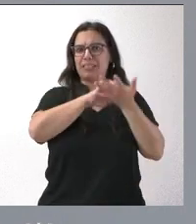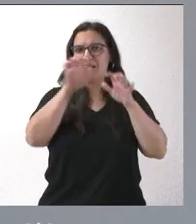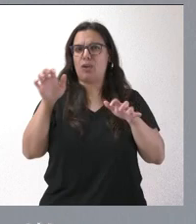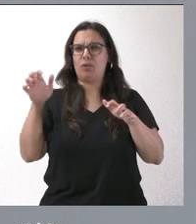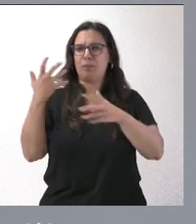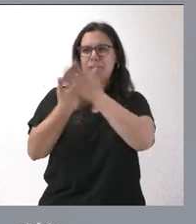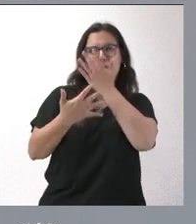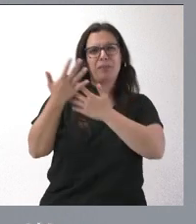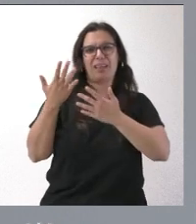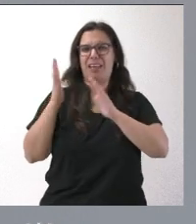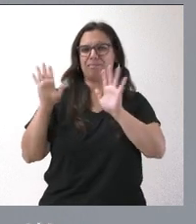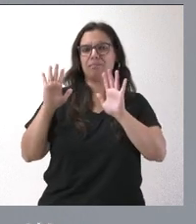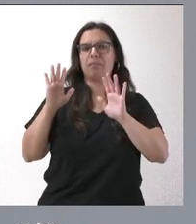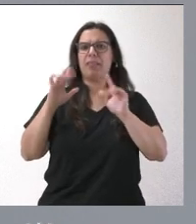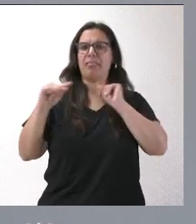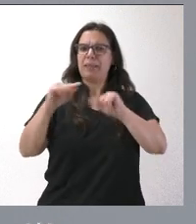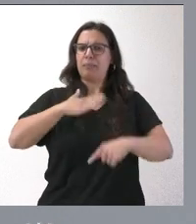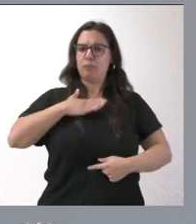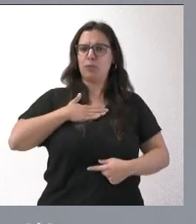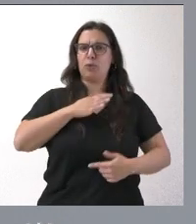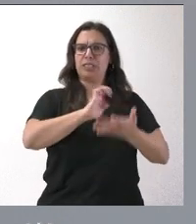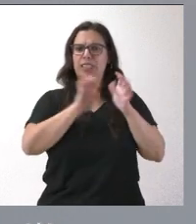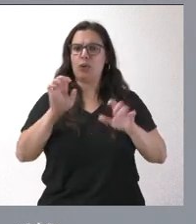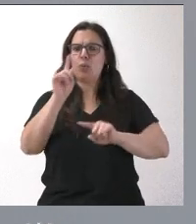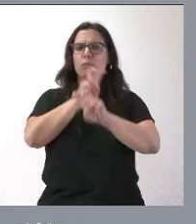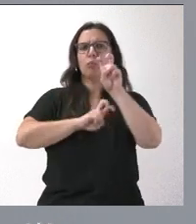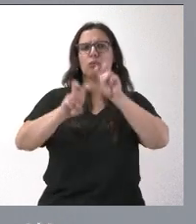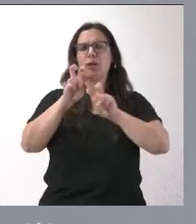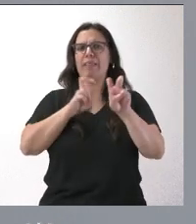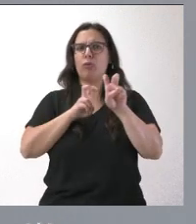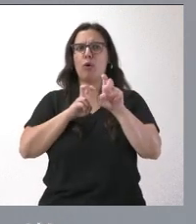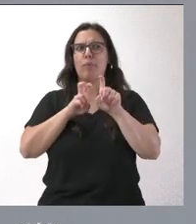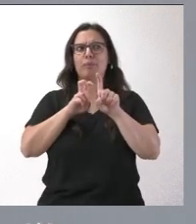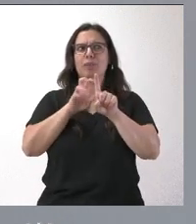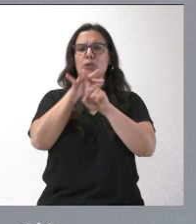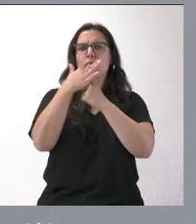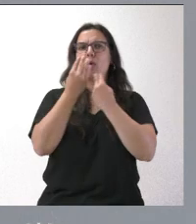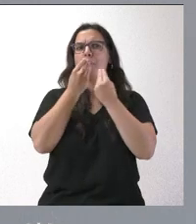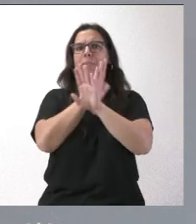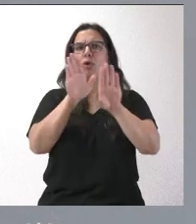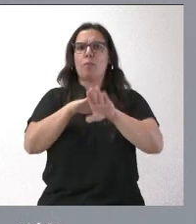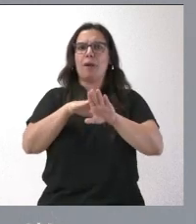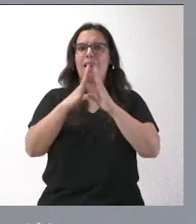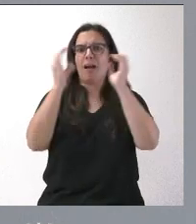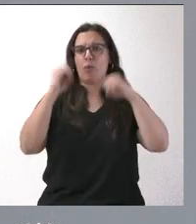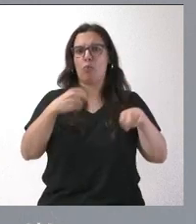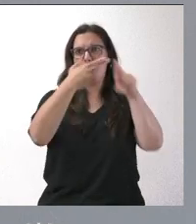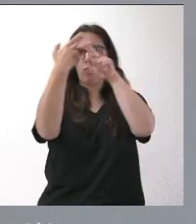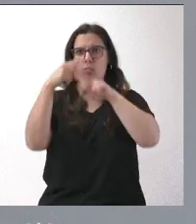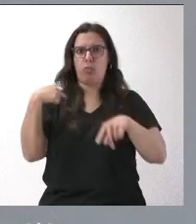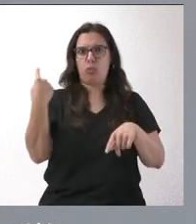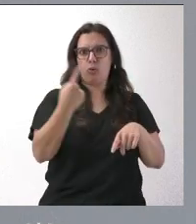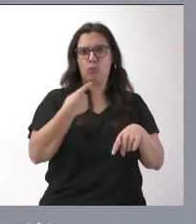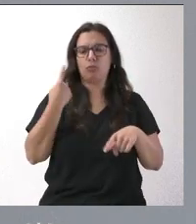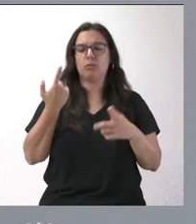en el debate propio de Castilla y León y buscando los mejores niveles de acuerdo entre las fuerzas políticas. El